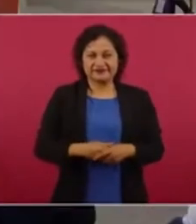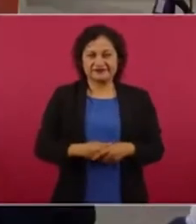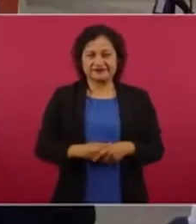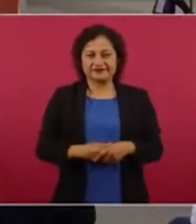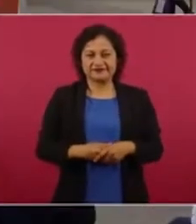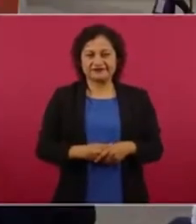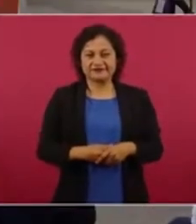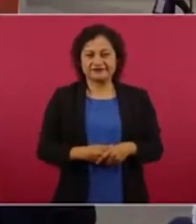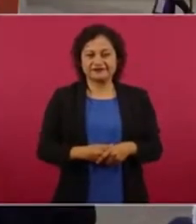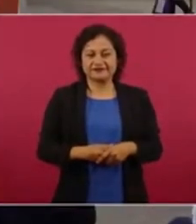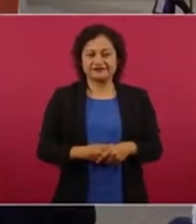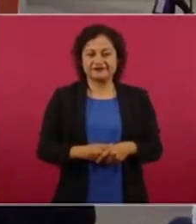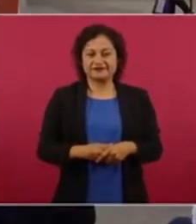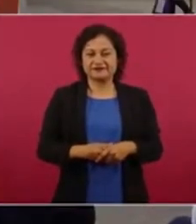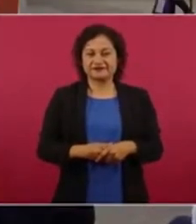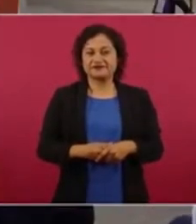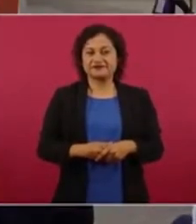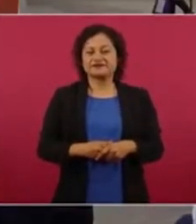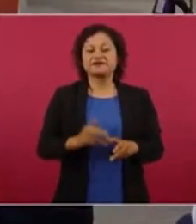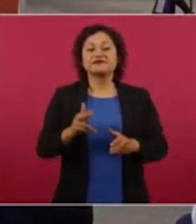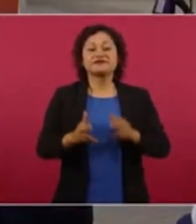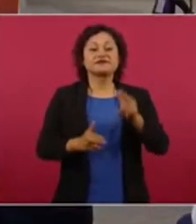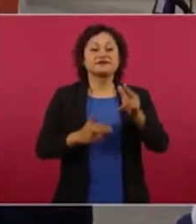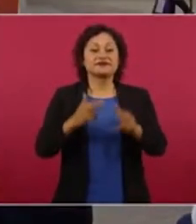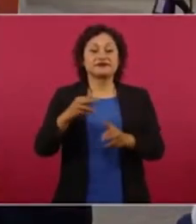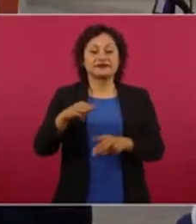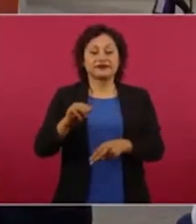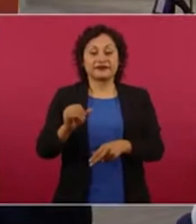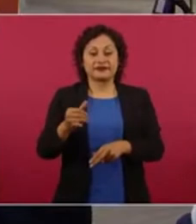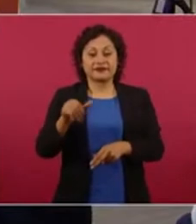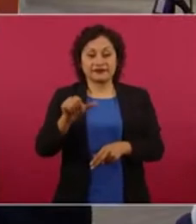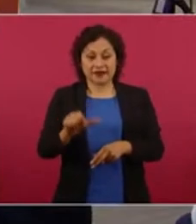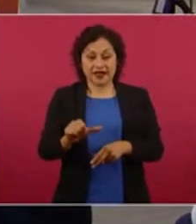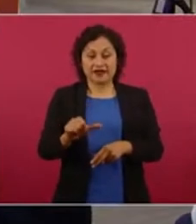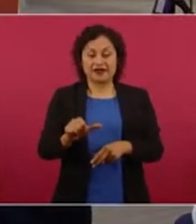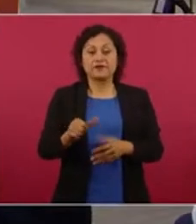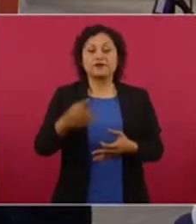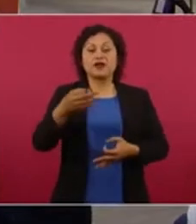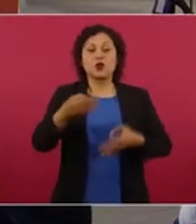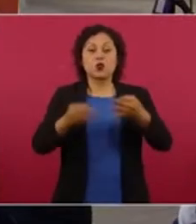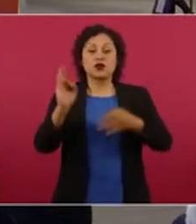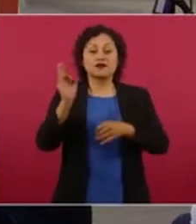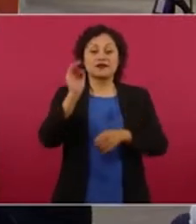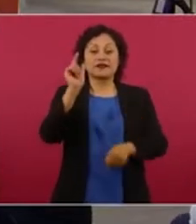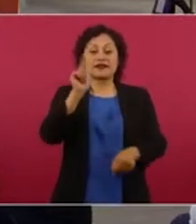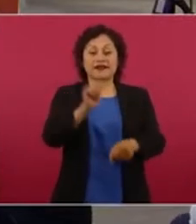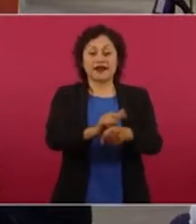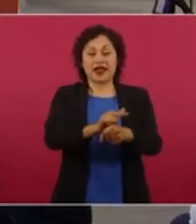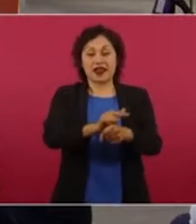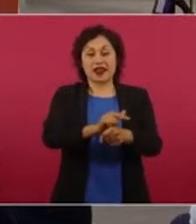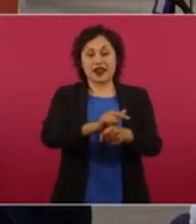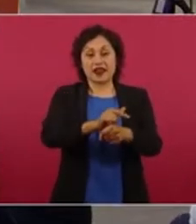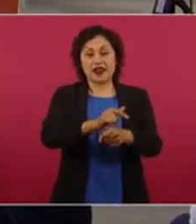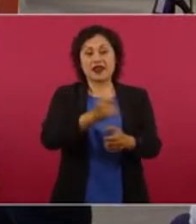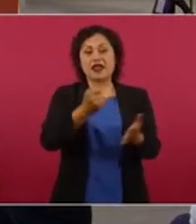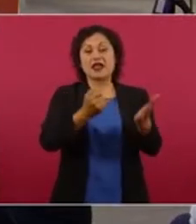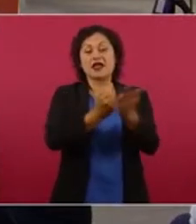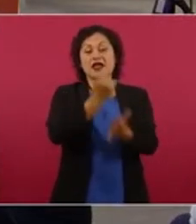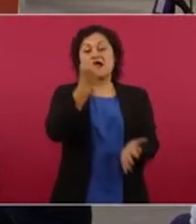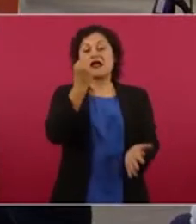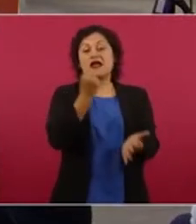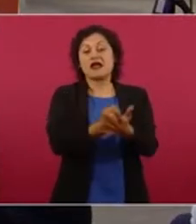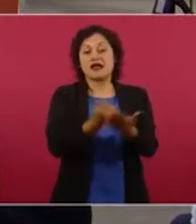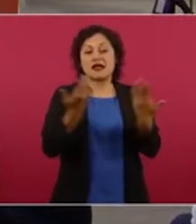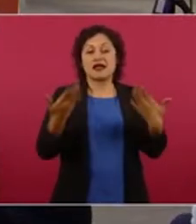tren maya juez federal ordena suspensión definitiva de obras